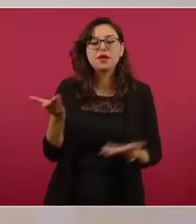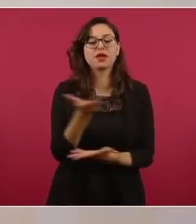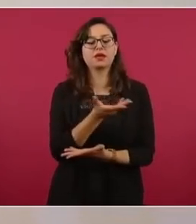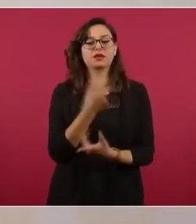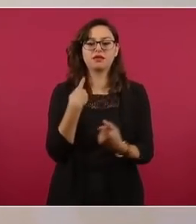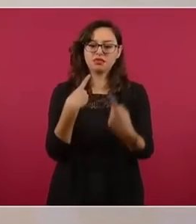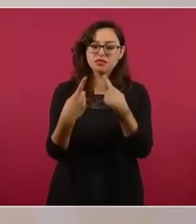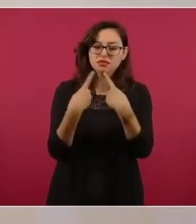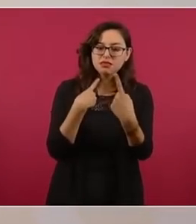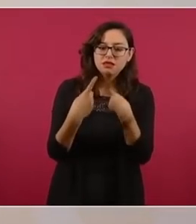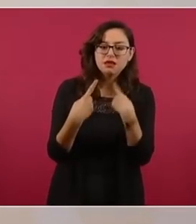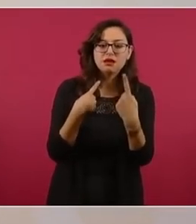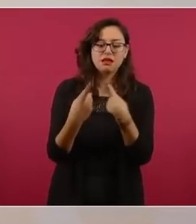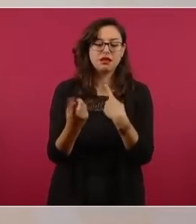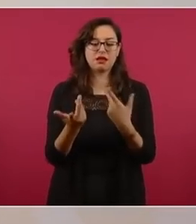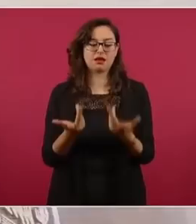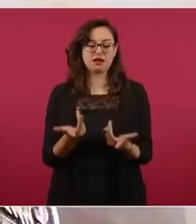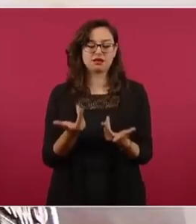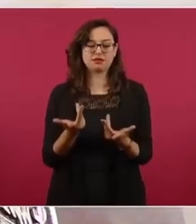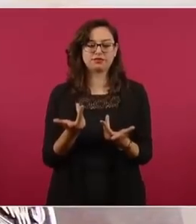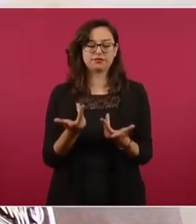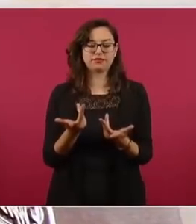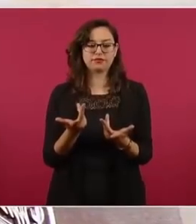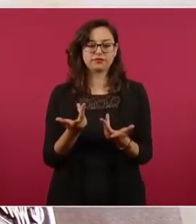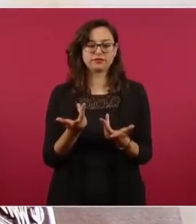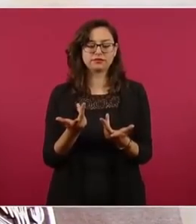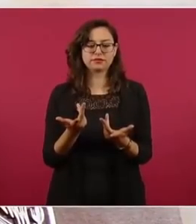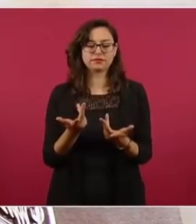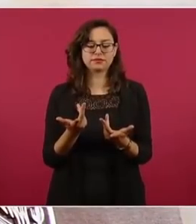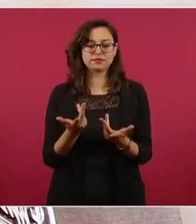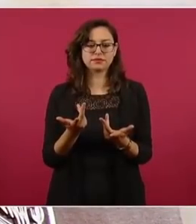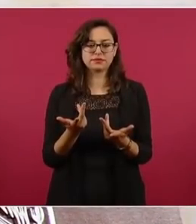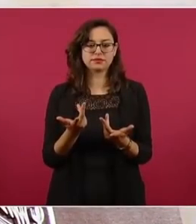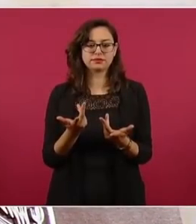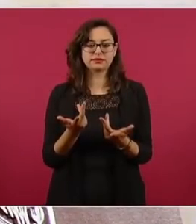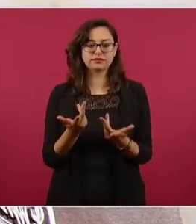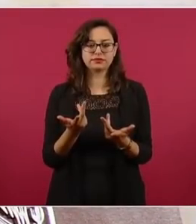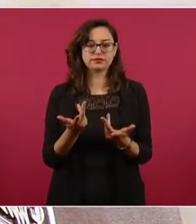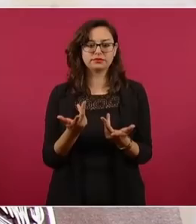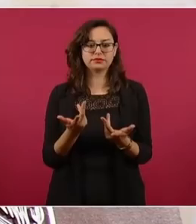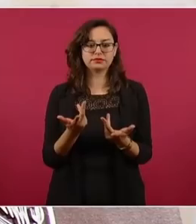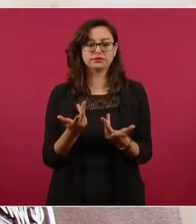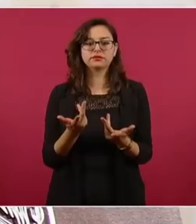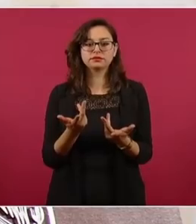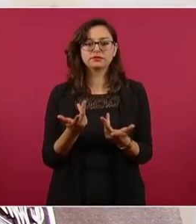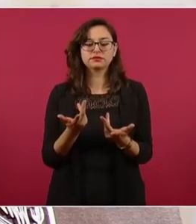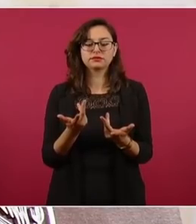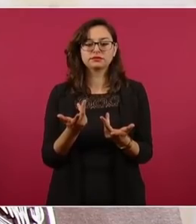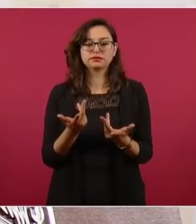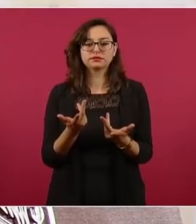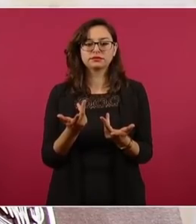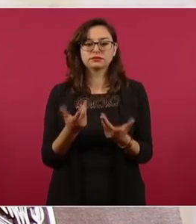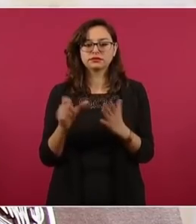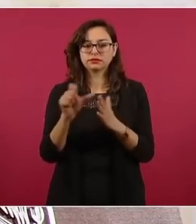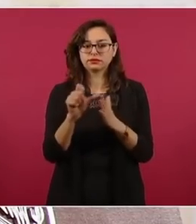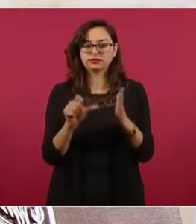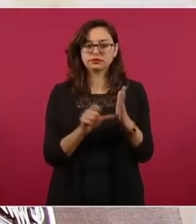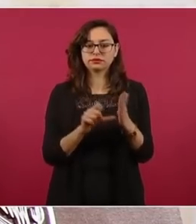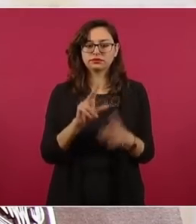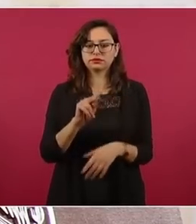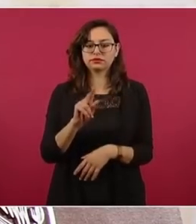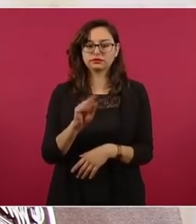de acuerdo a lo que establece también del artículo